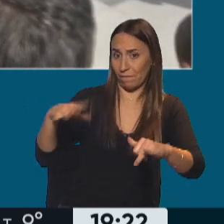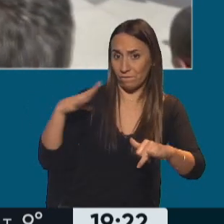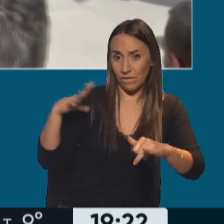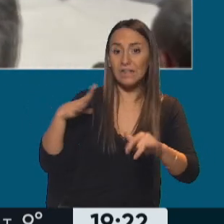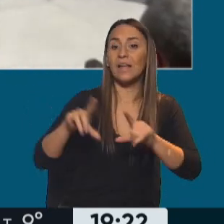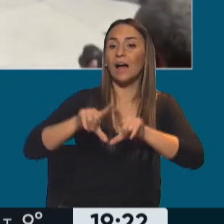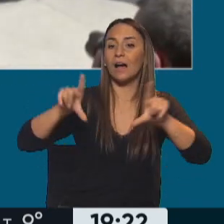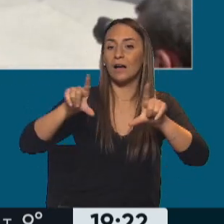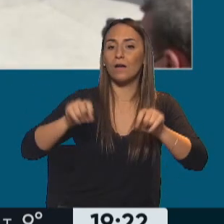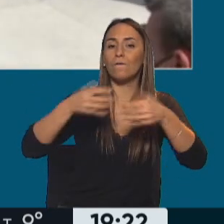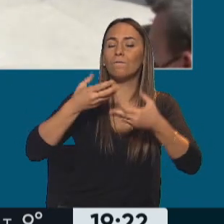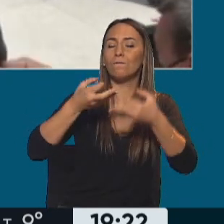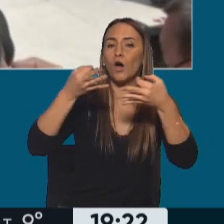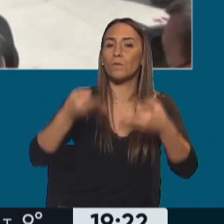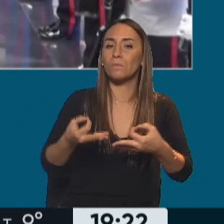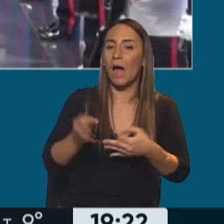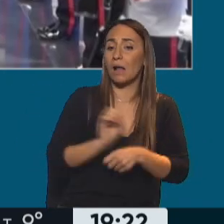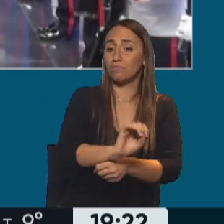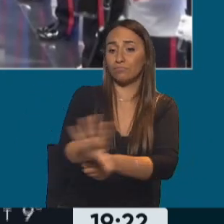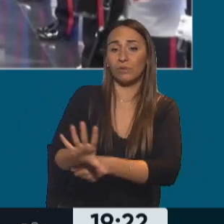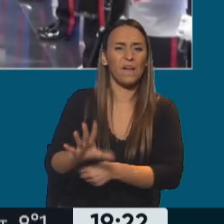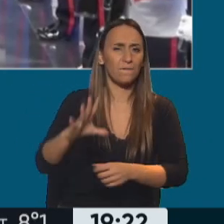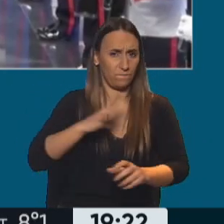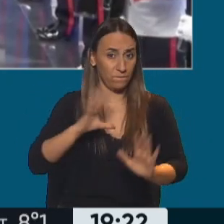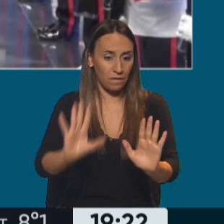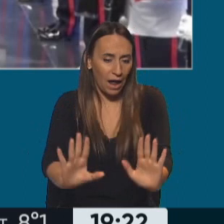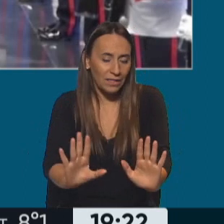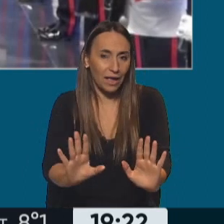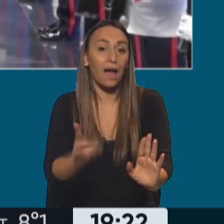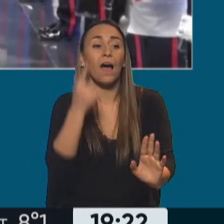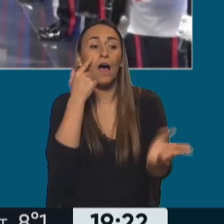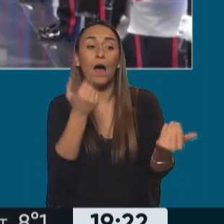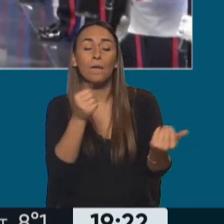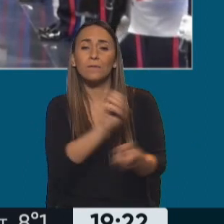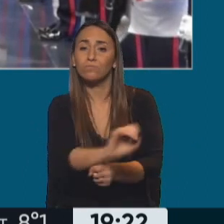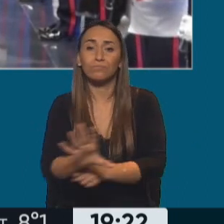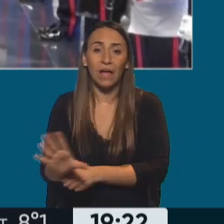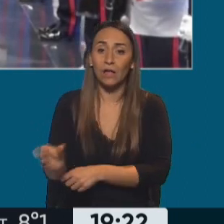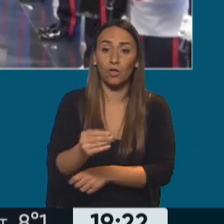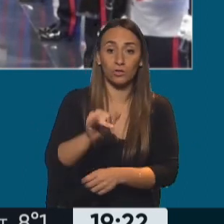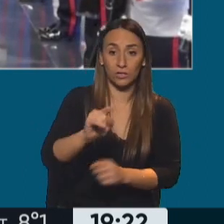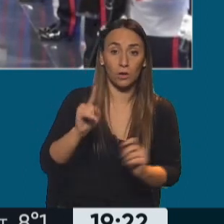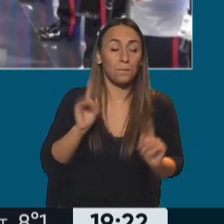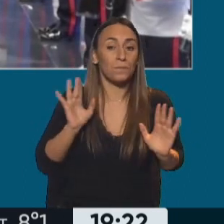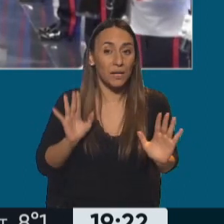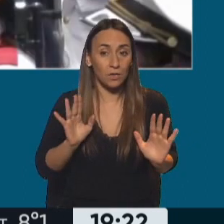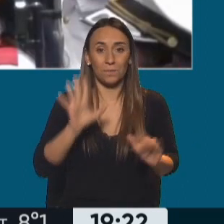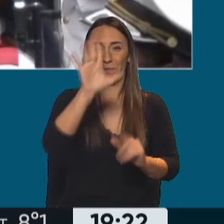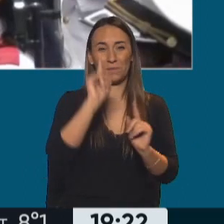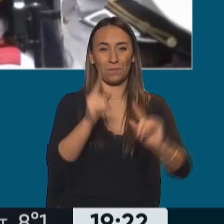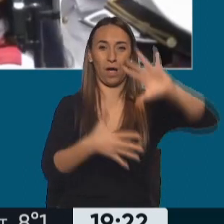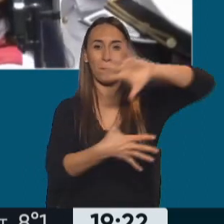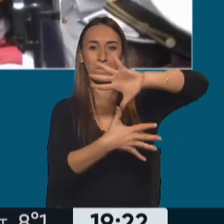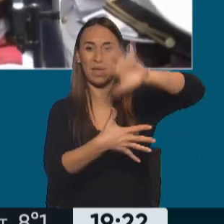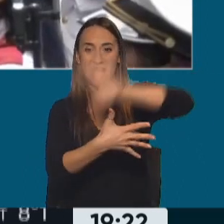formales. Es decir, que queda alguna esperanza de que esto finalmente suceda. Pero, ¿qué pasó sobre todo en la región? Bueno, que después de los